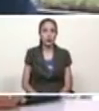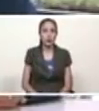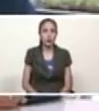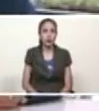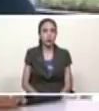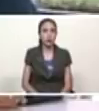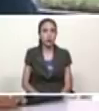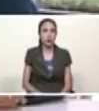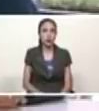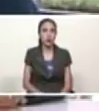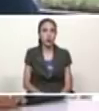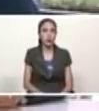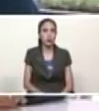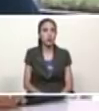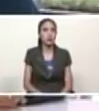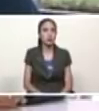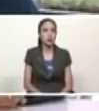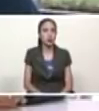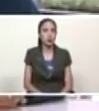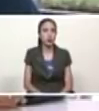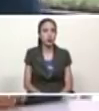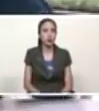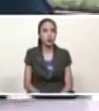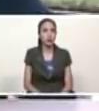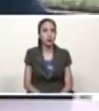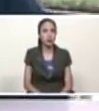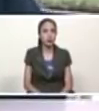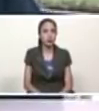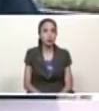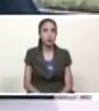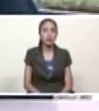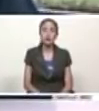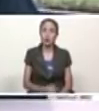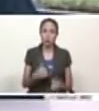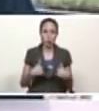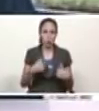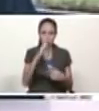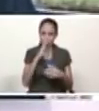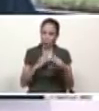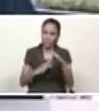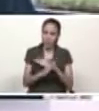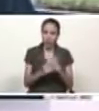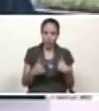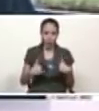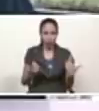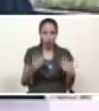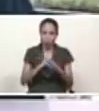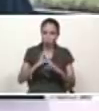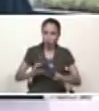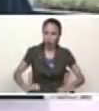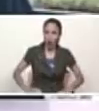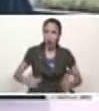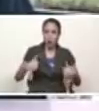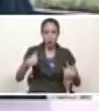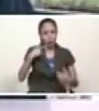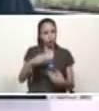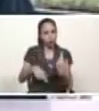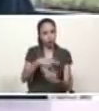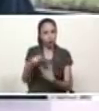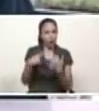propician golpes de estado yo sencillamente soy un cristiano un revolucionario